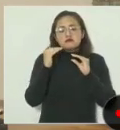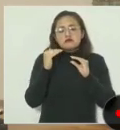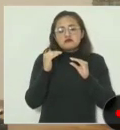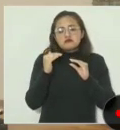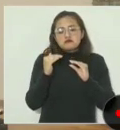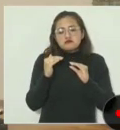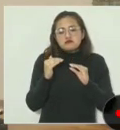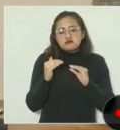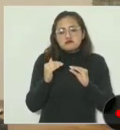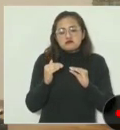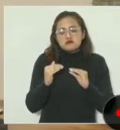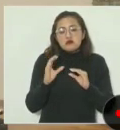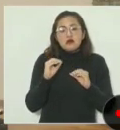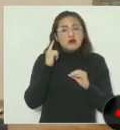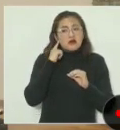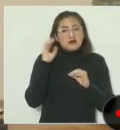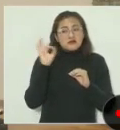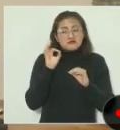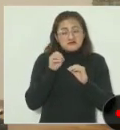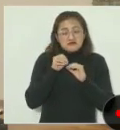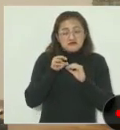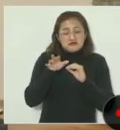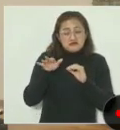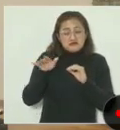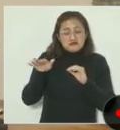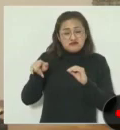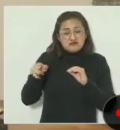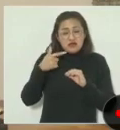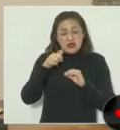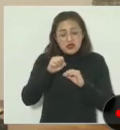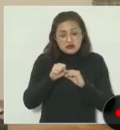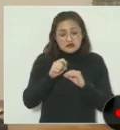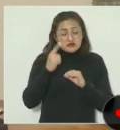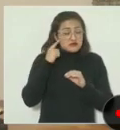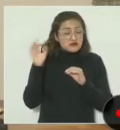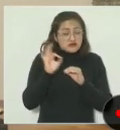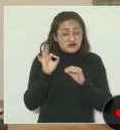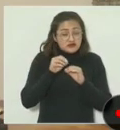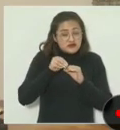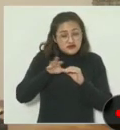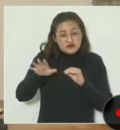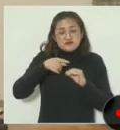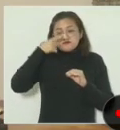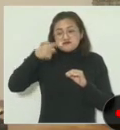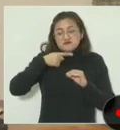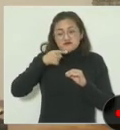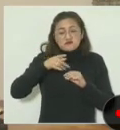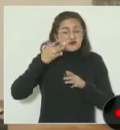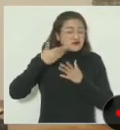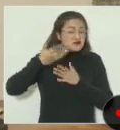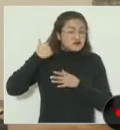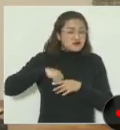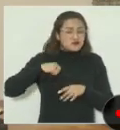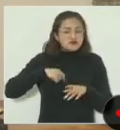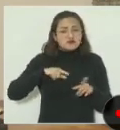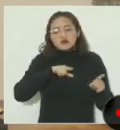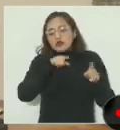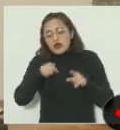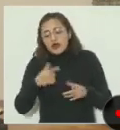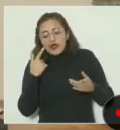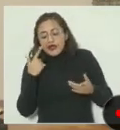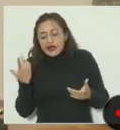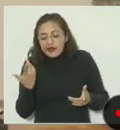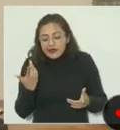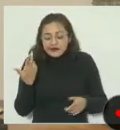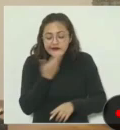ya hay una fuga que está generando ya abandonada, llegan y hacen la toma